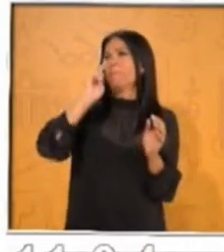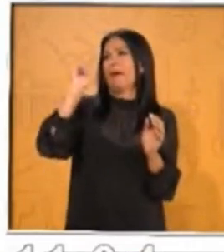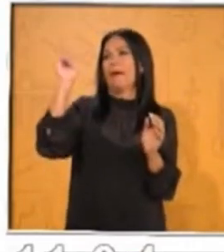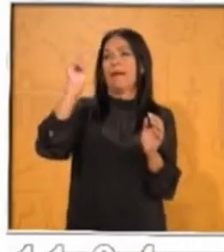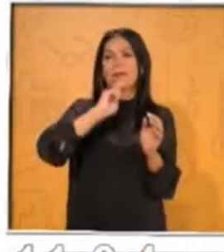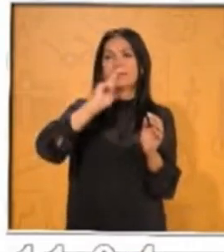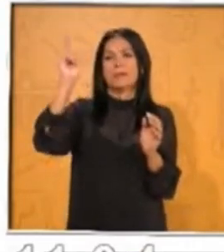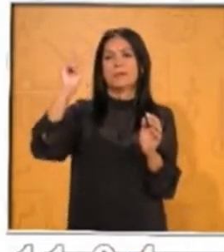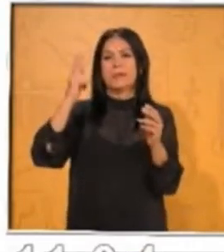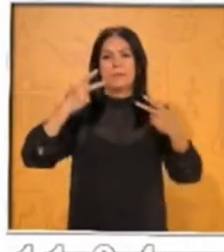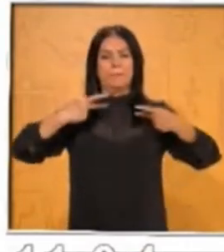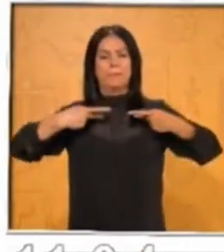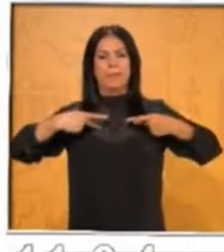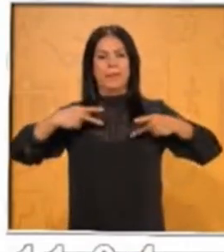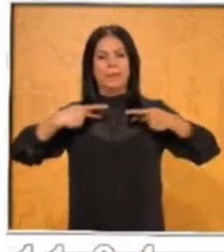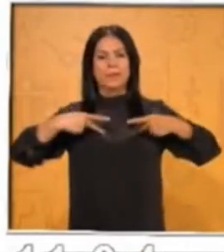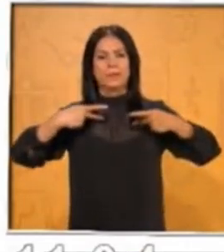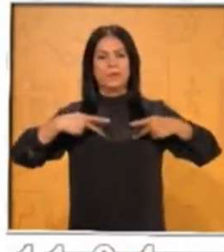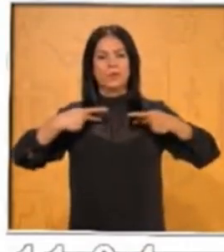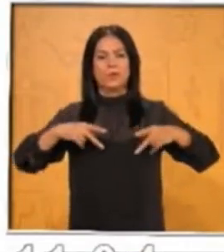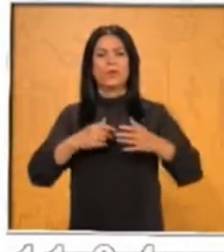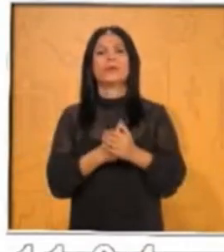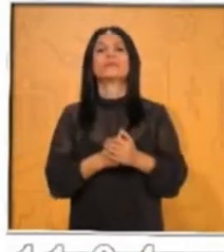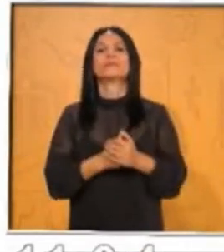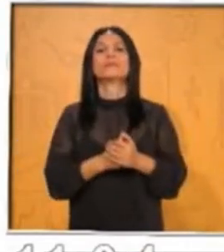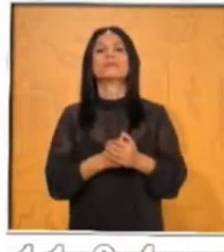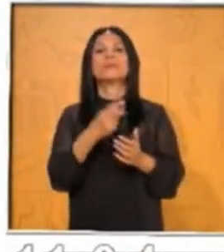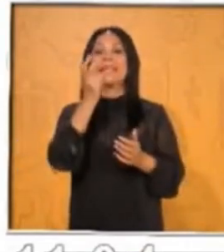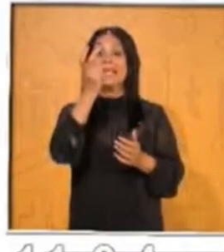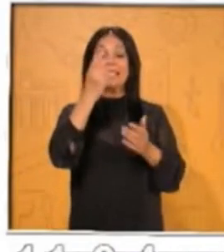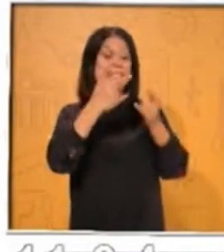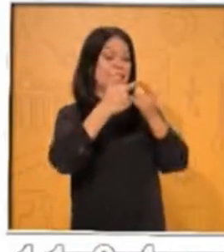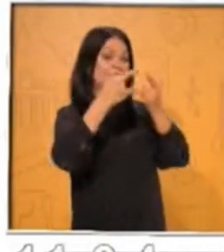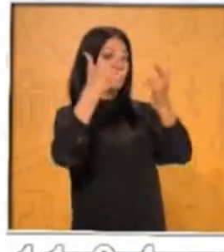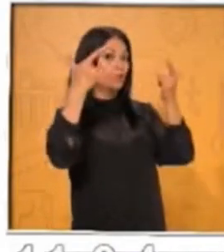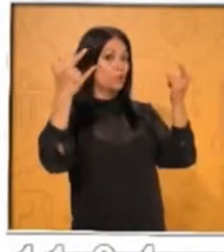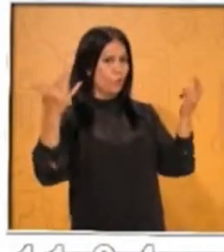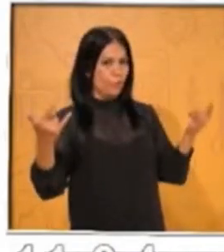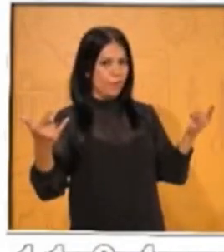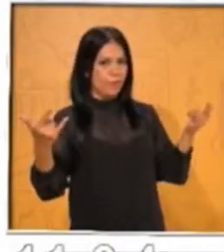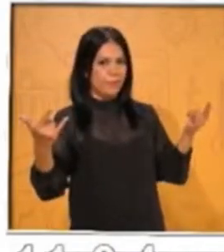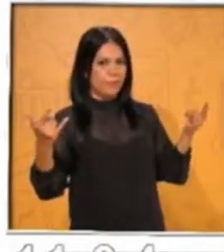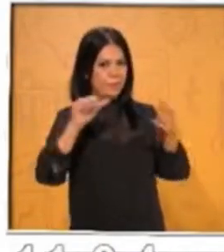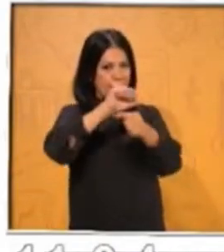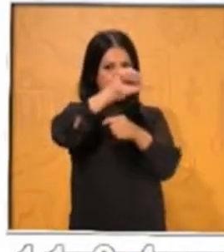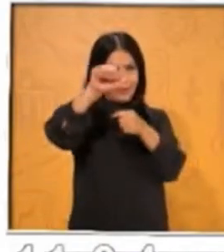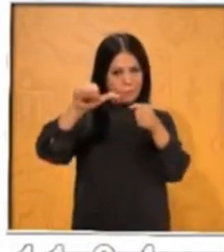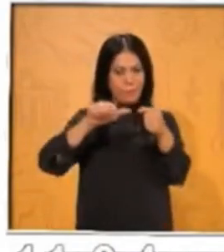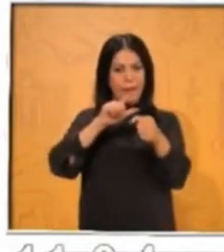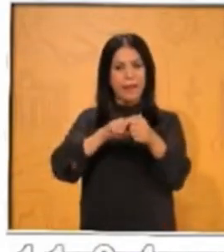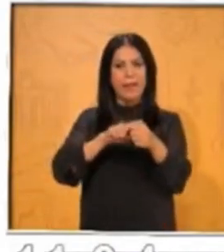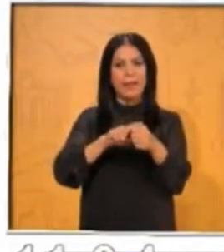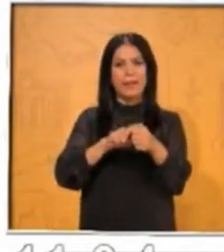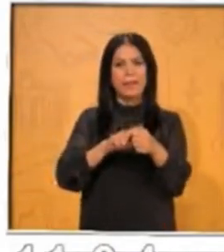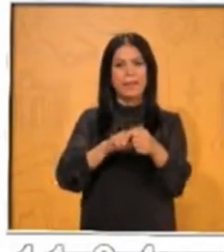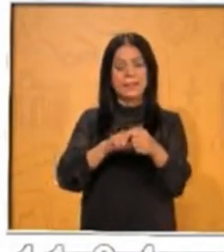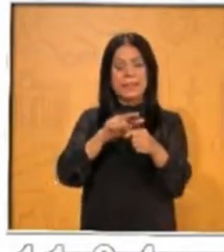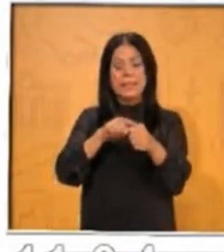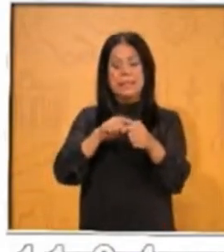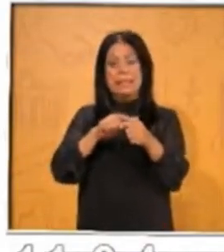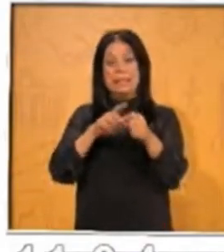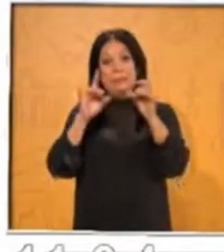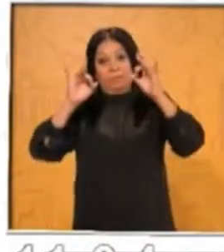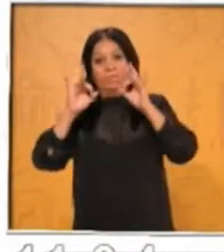persona con el objetivo de transmitir una enseñanza que va enfocada a modificar los valores